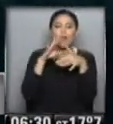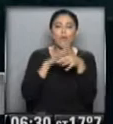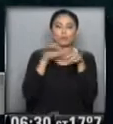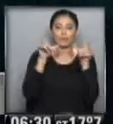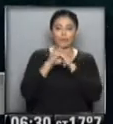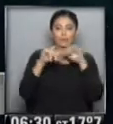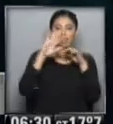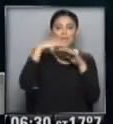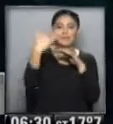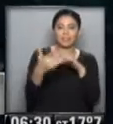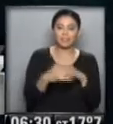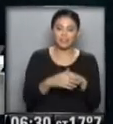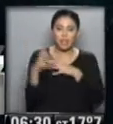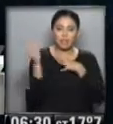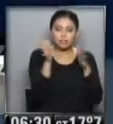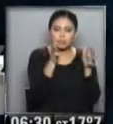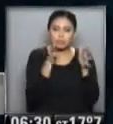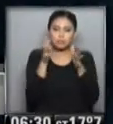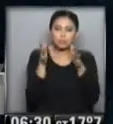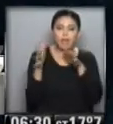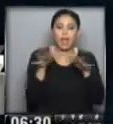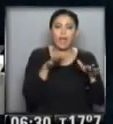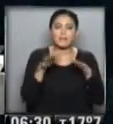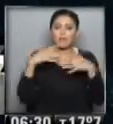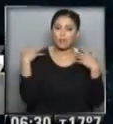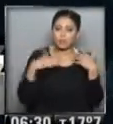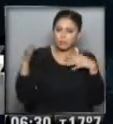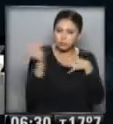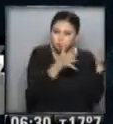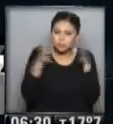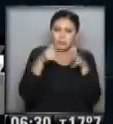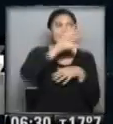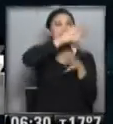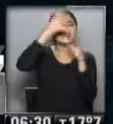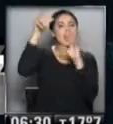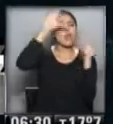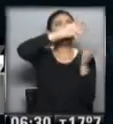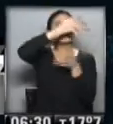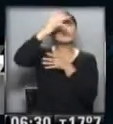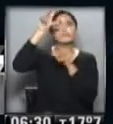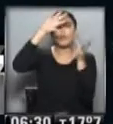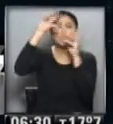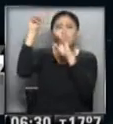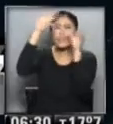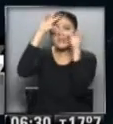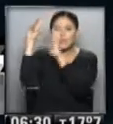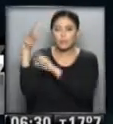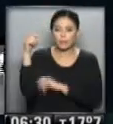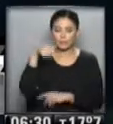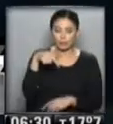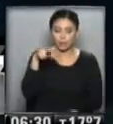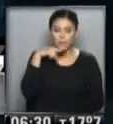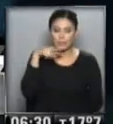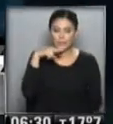canal... ...está soplando por momentos con bastante intensidad... ...el cielo está cubierto... ...mañana de viernes